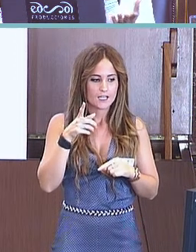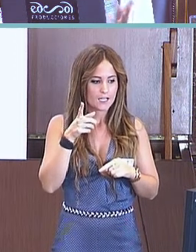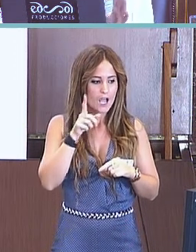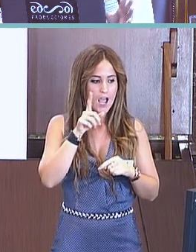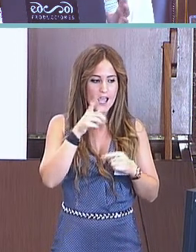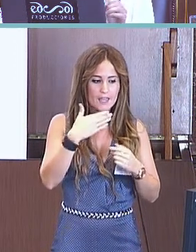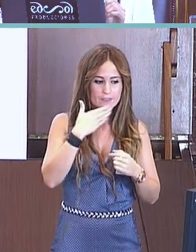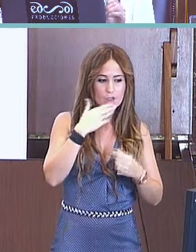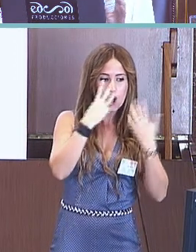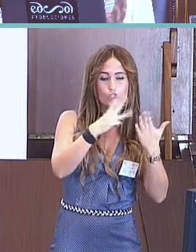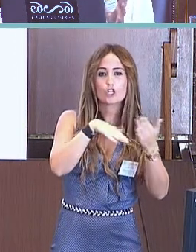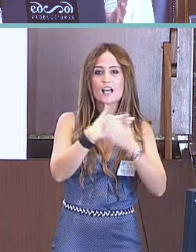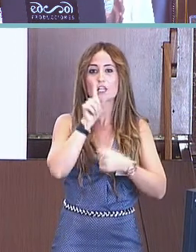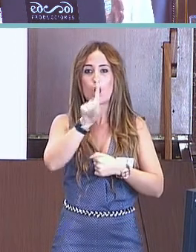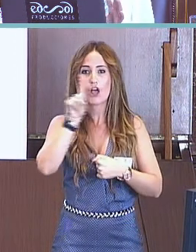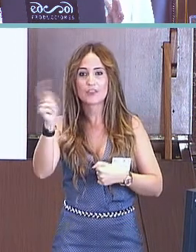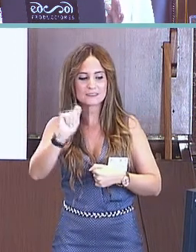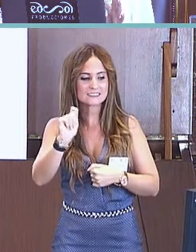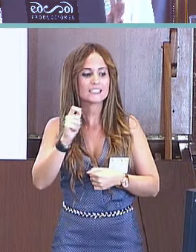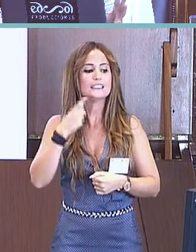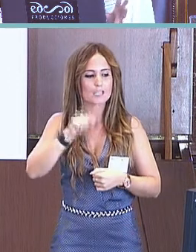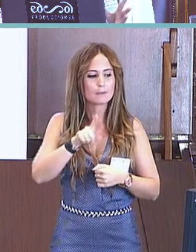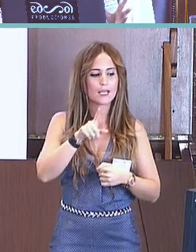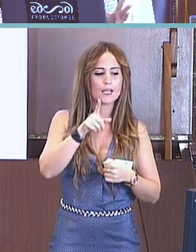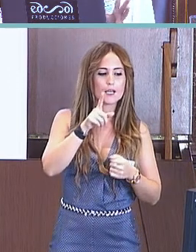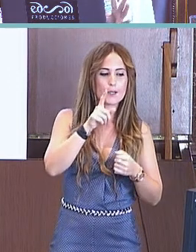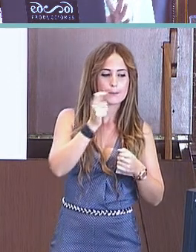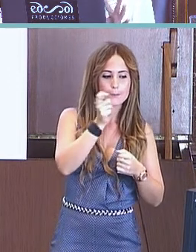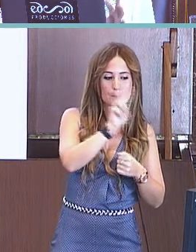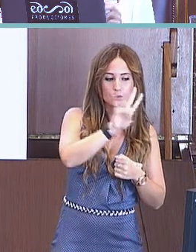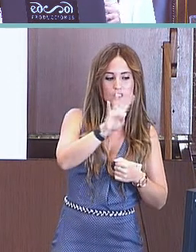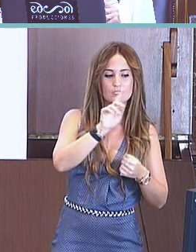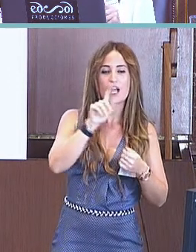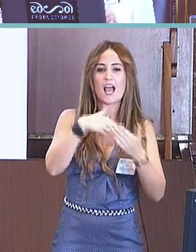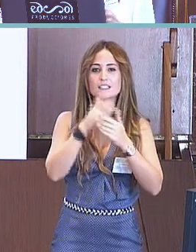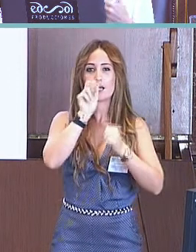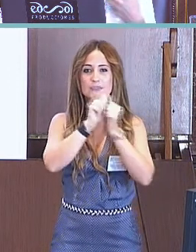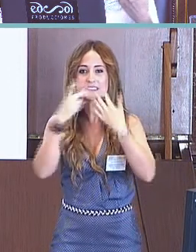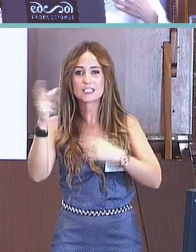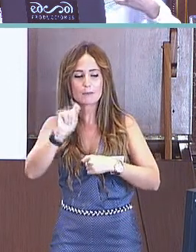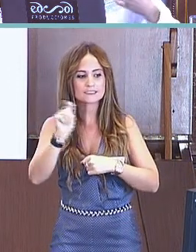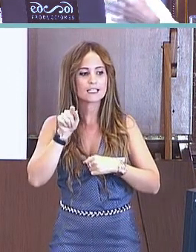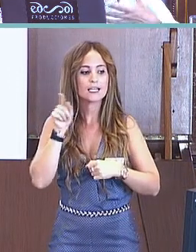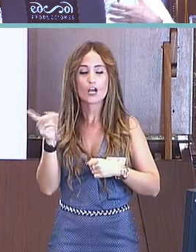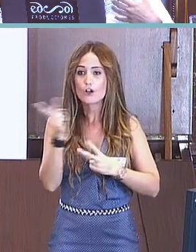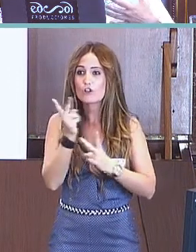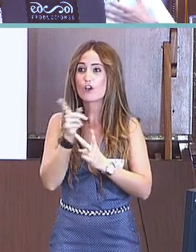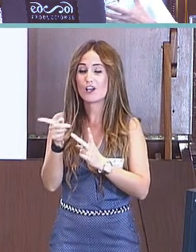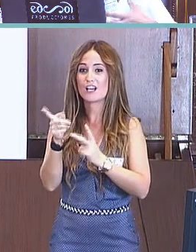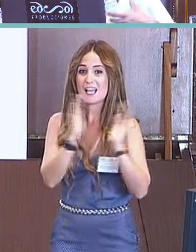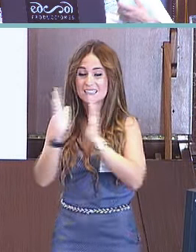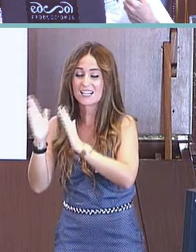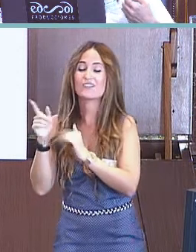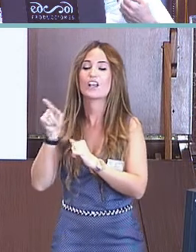Tanto en el intervalo de edad de 8 a 11 meses, como de 24 a 27 meses, es cuando realmente aparecen